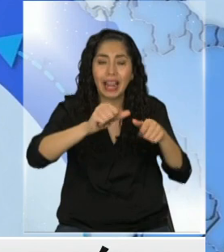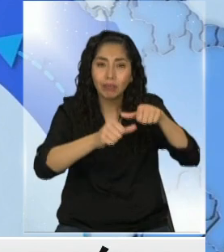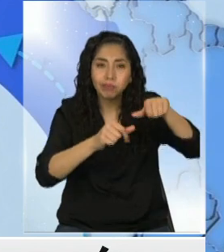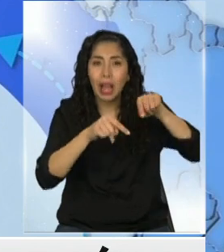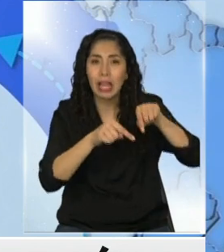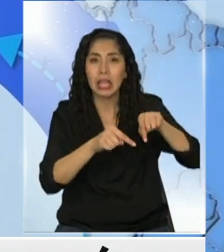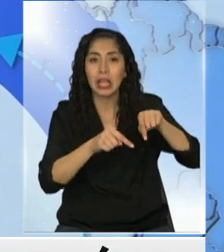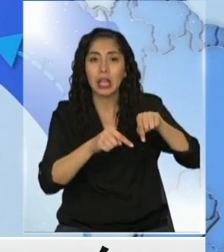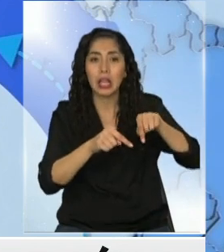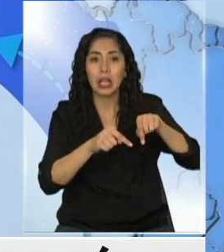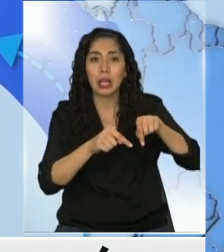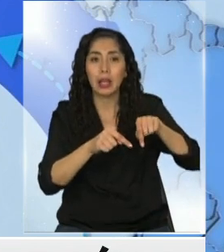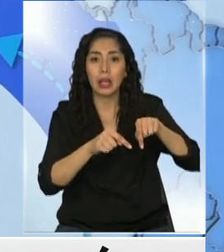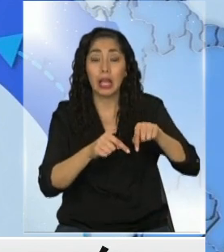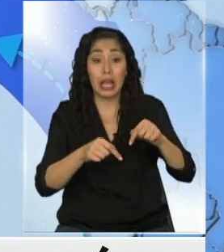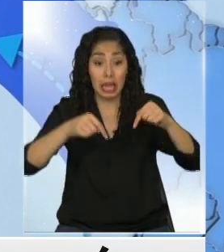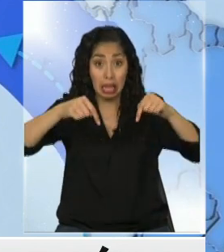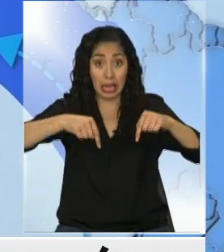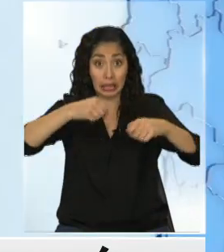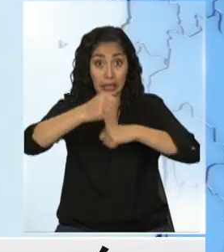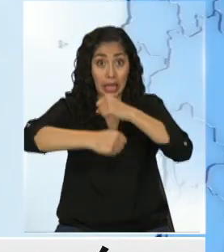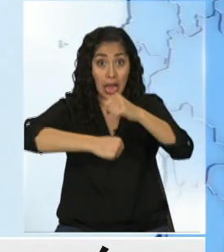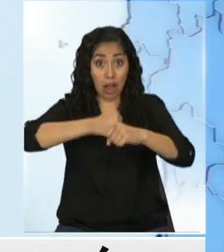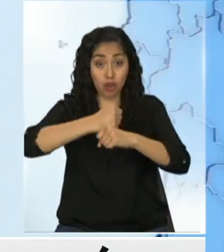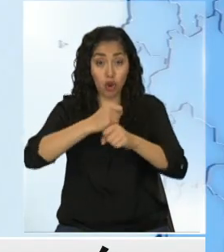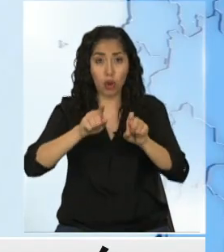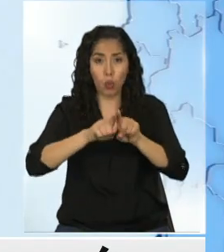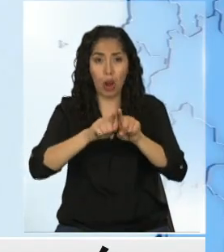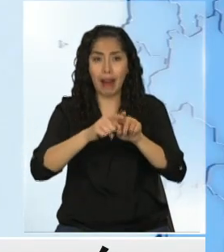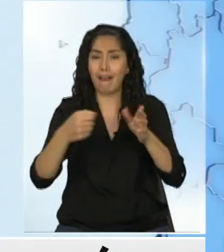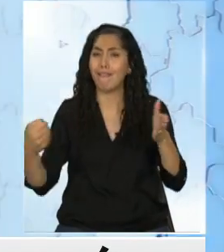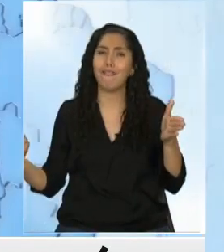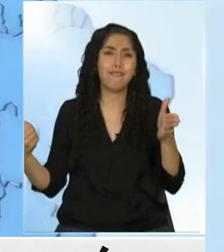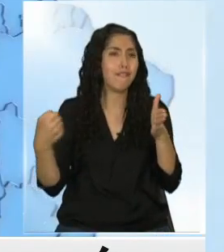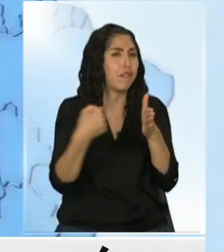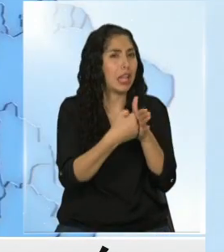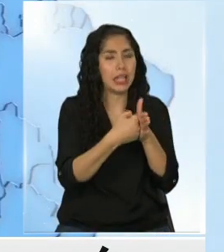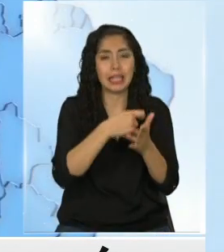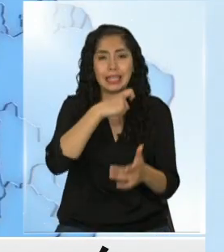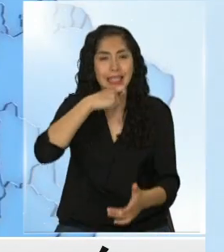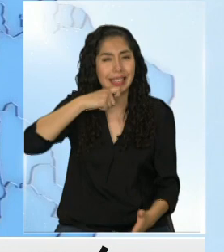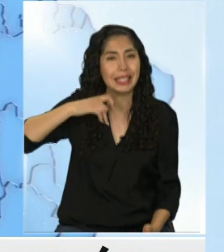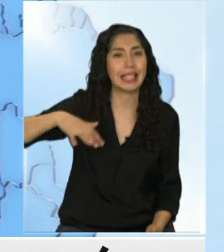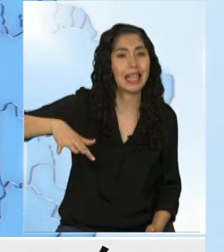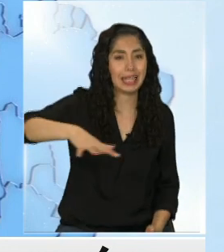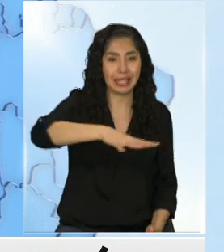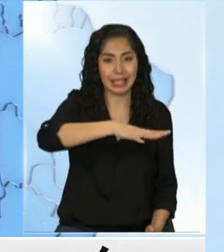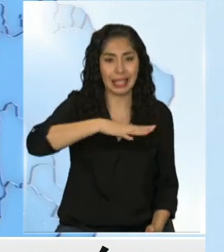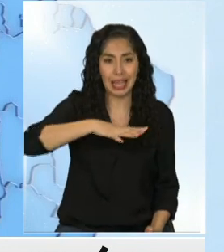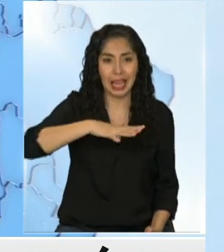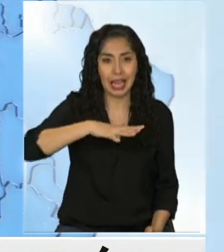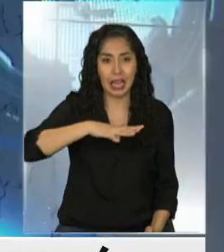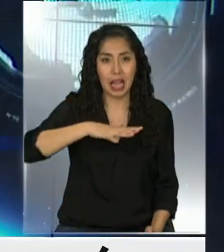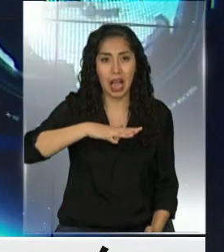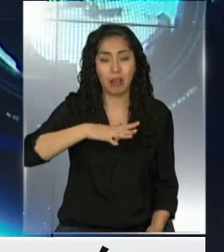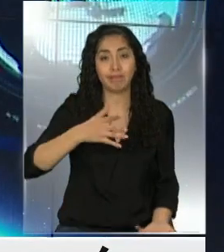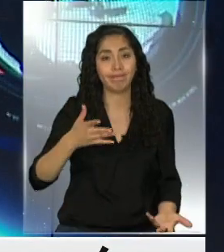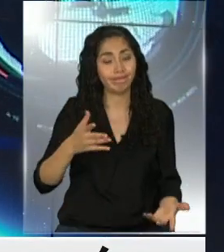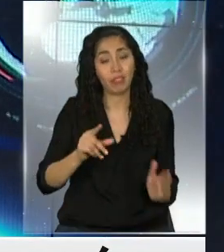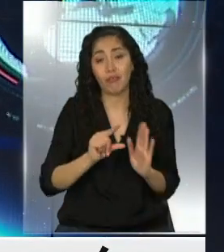de que este sea el año que marque el final de la larga e intensa sequía que afecta a la zona central, son bajas.